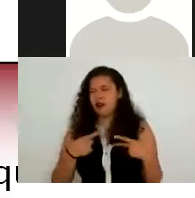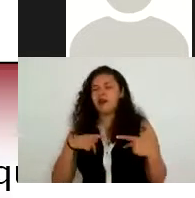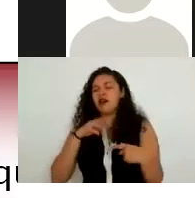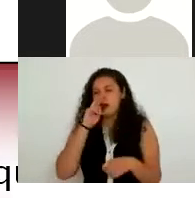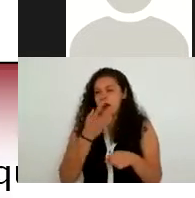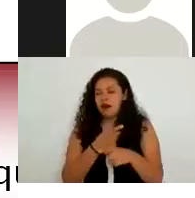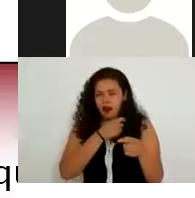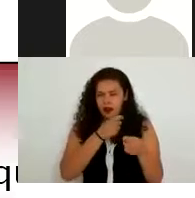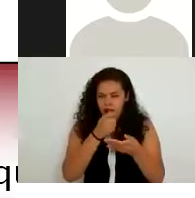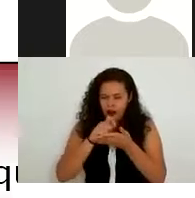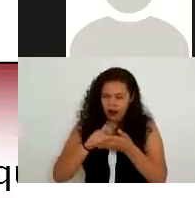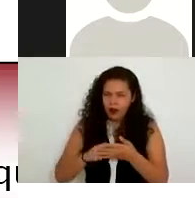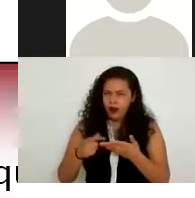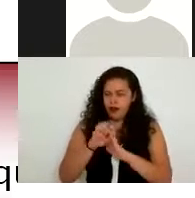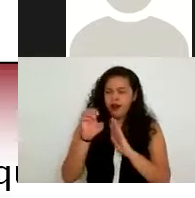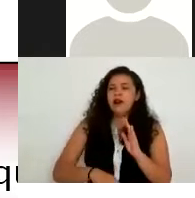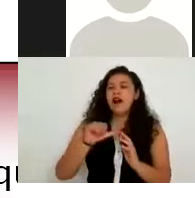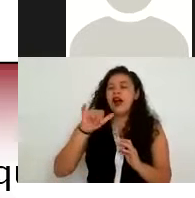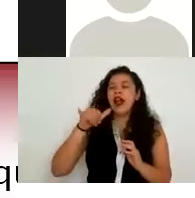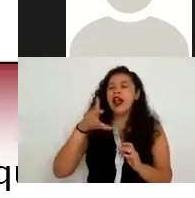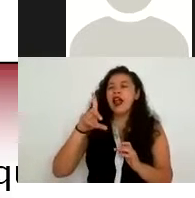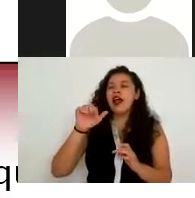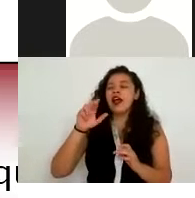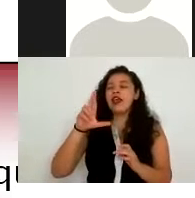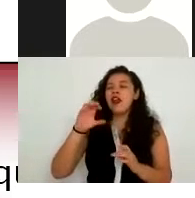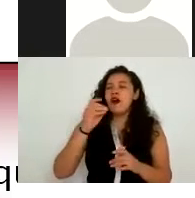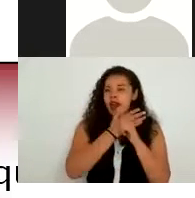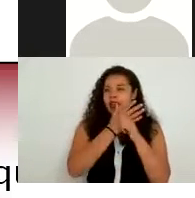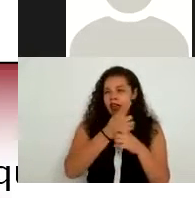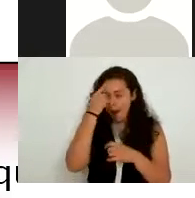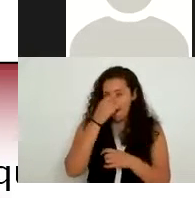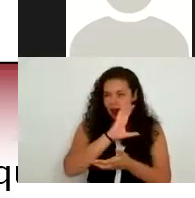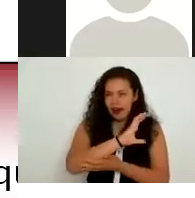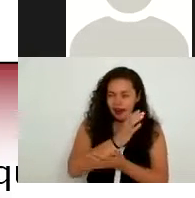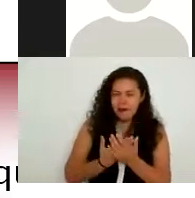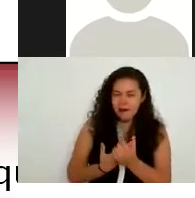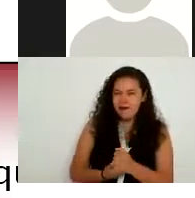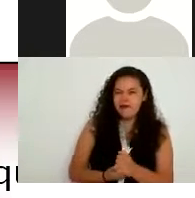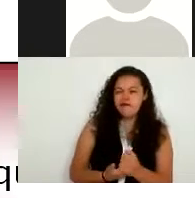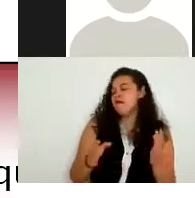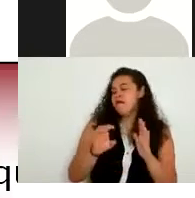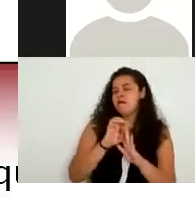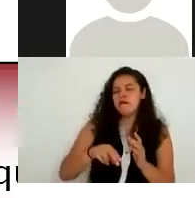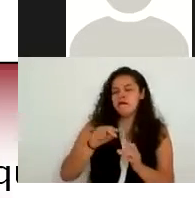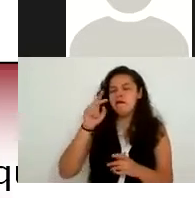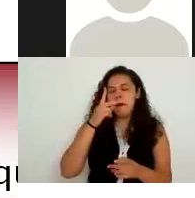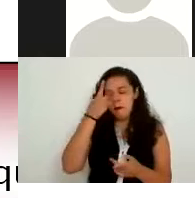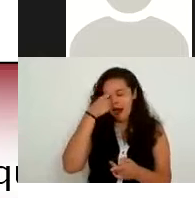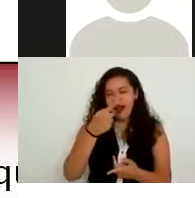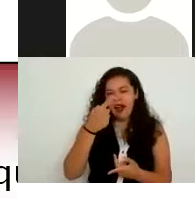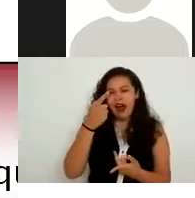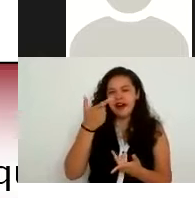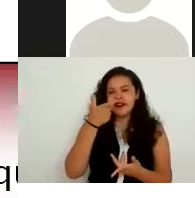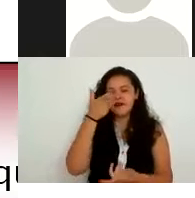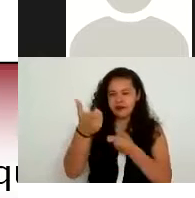ejemplo que ponía Alejandro respecto de si se contrata por el tema de la nómina a un